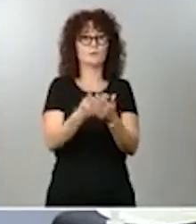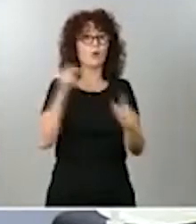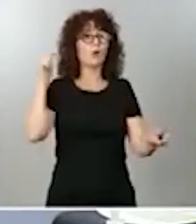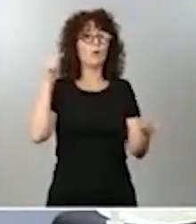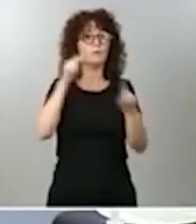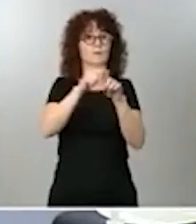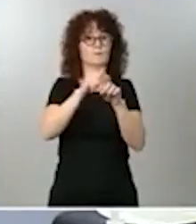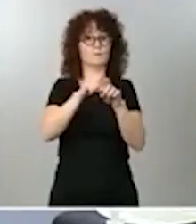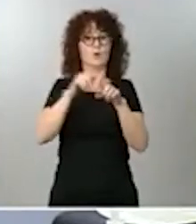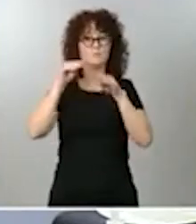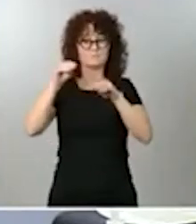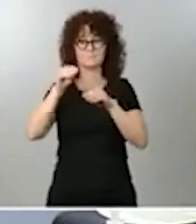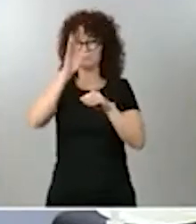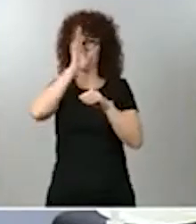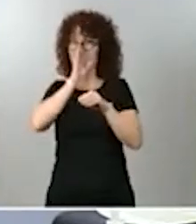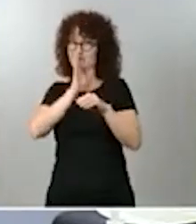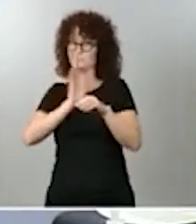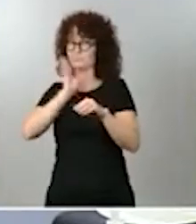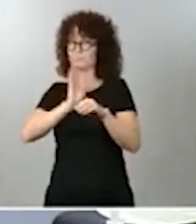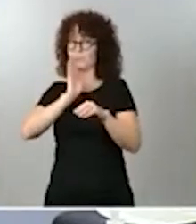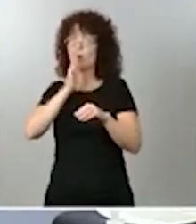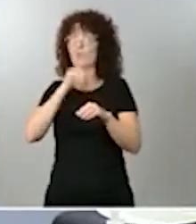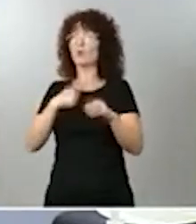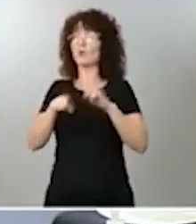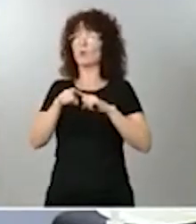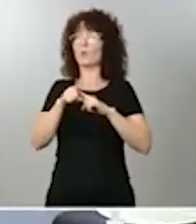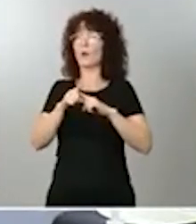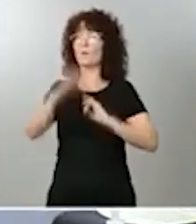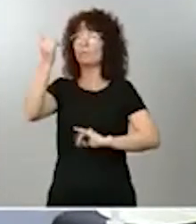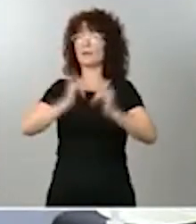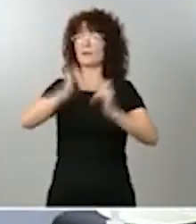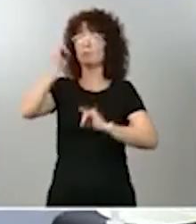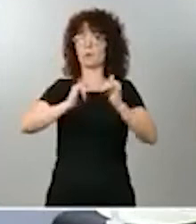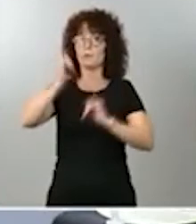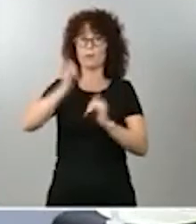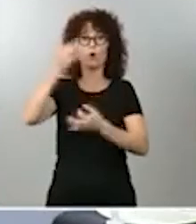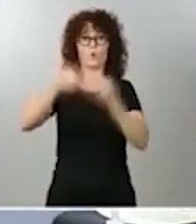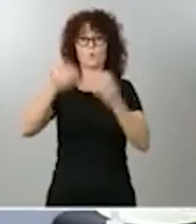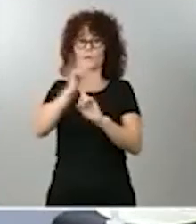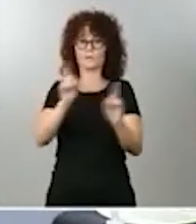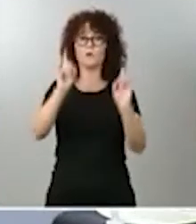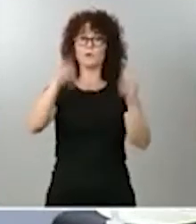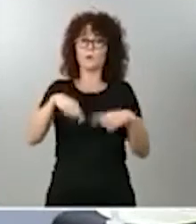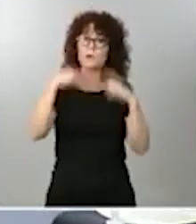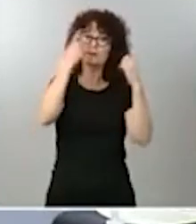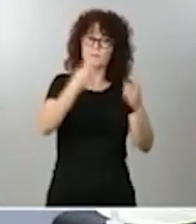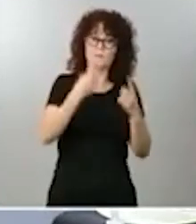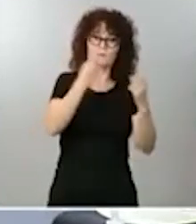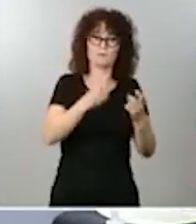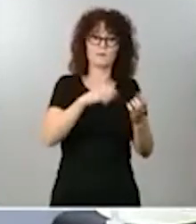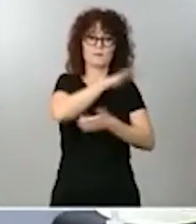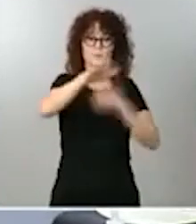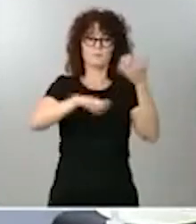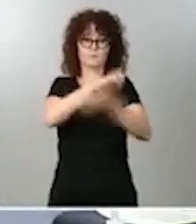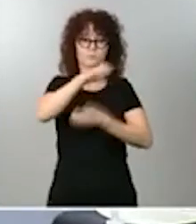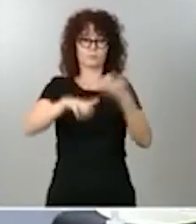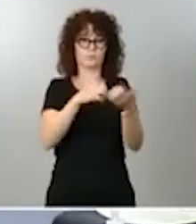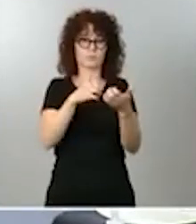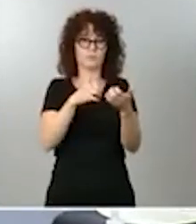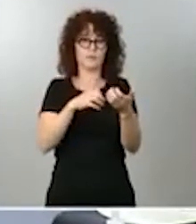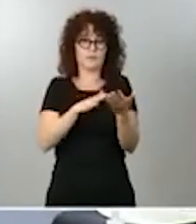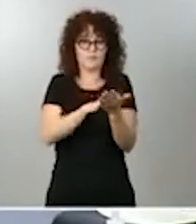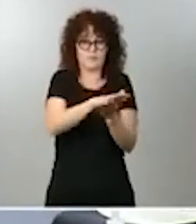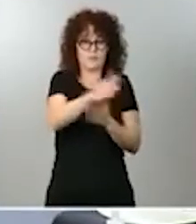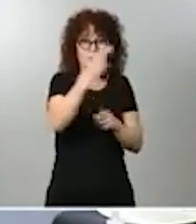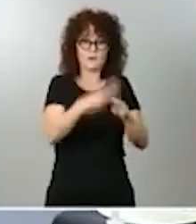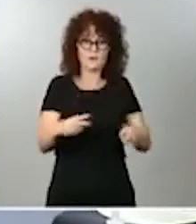que ver solo con fabricar montajes judiciales, sino, sobre todo, con generar escándalos mediáticos que pudieran influir en la política de una forma distinta